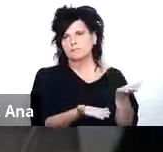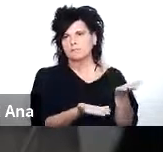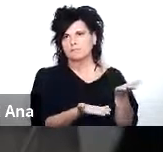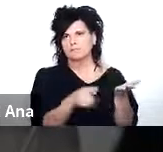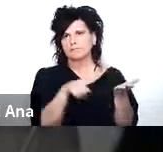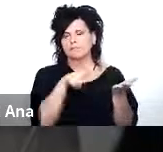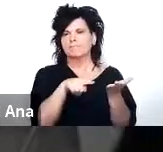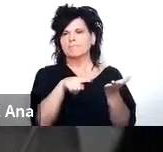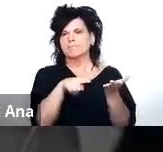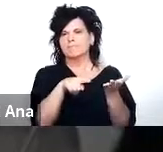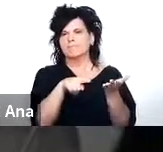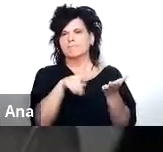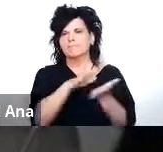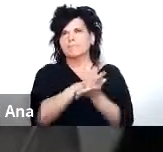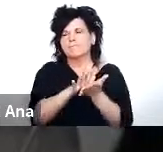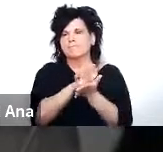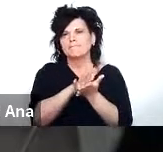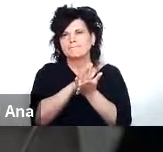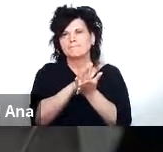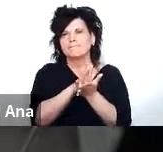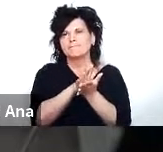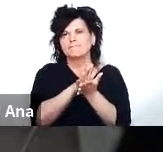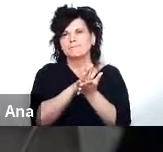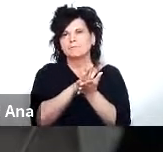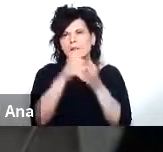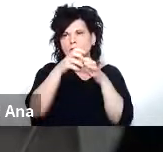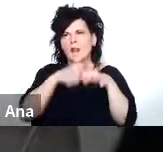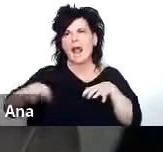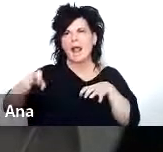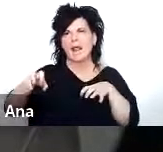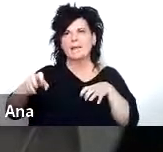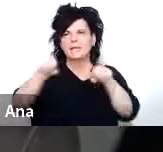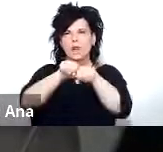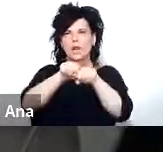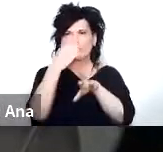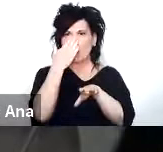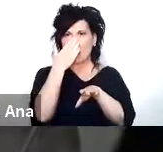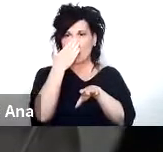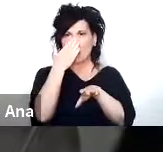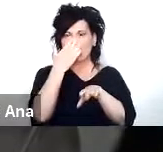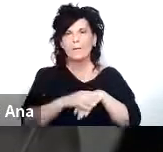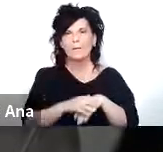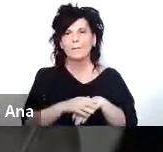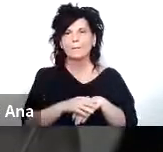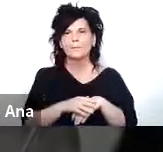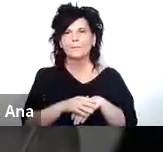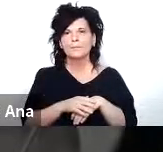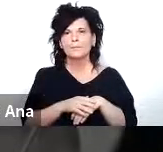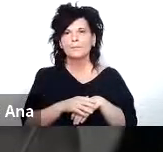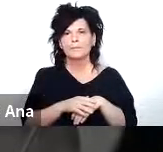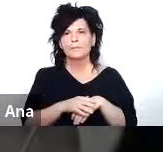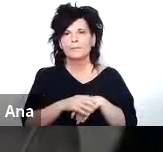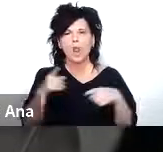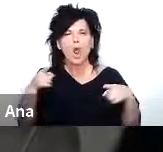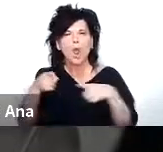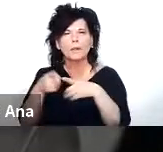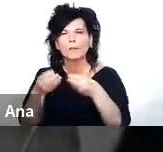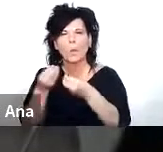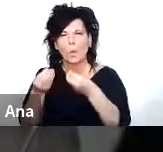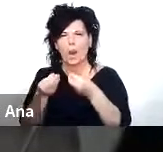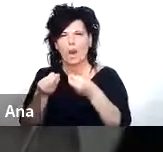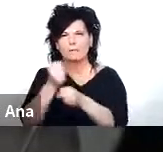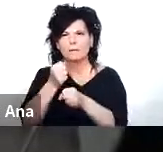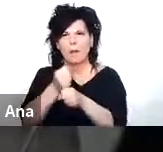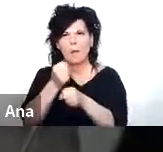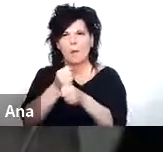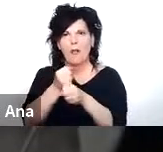diagnóstico es que la agencia conectividad córdoba fue salida al objetivo de trabajar como un operador